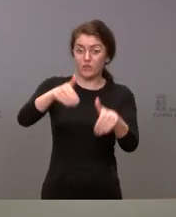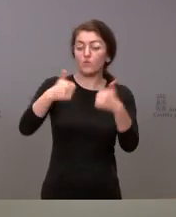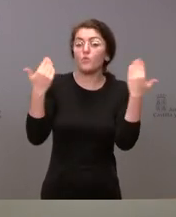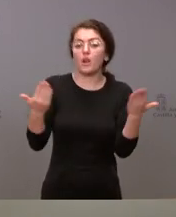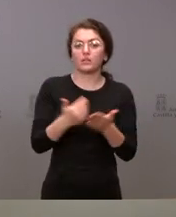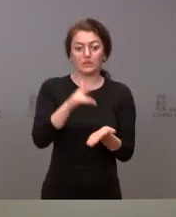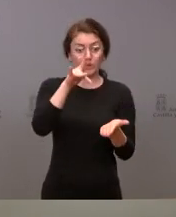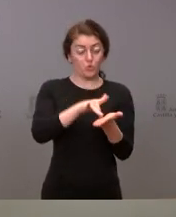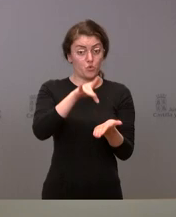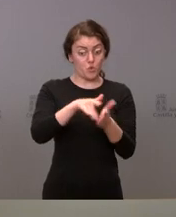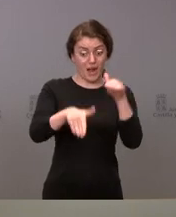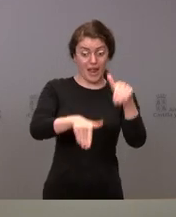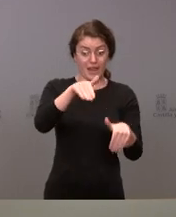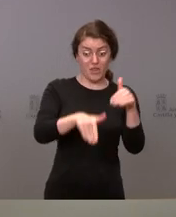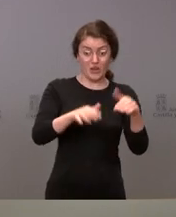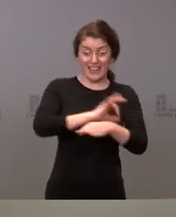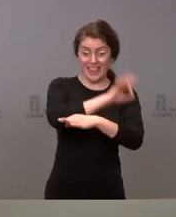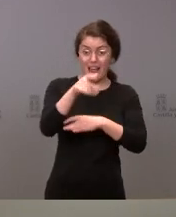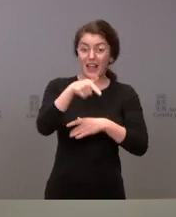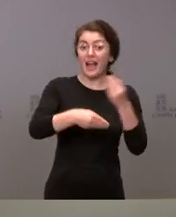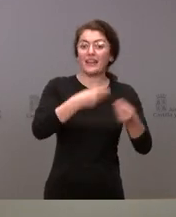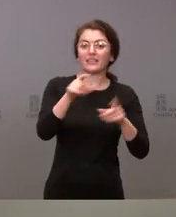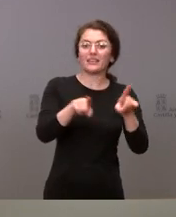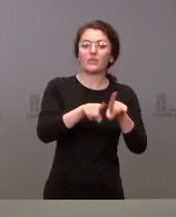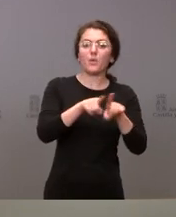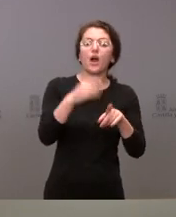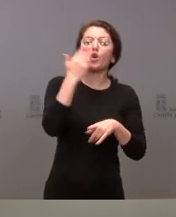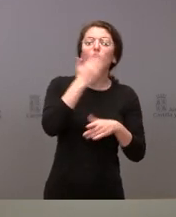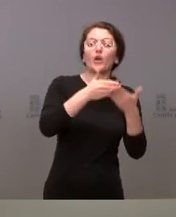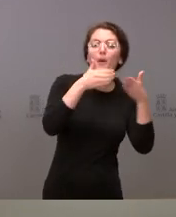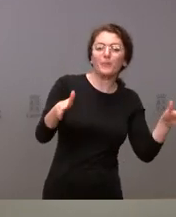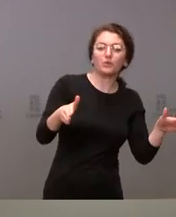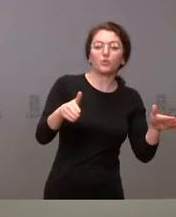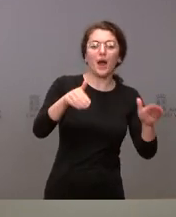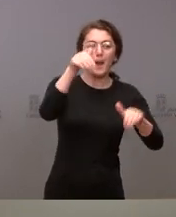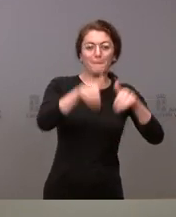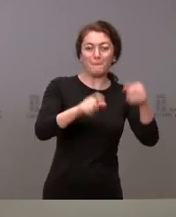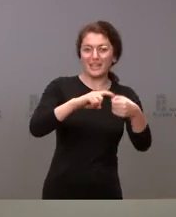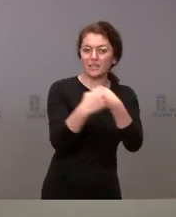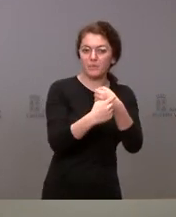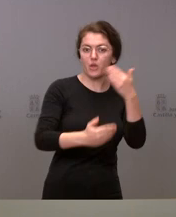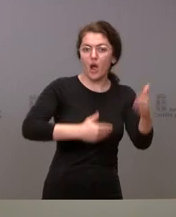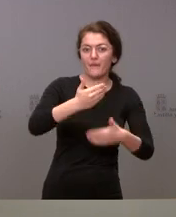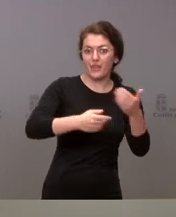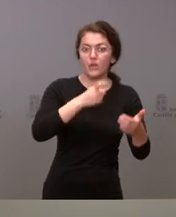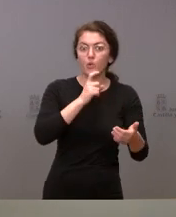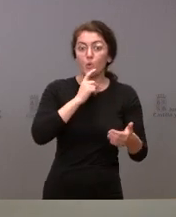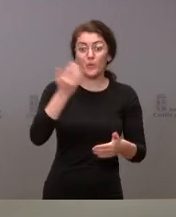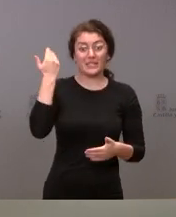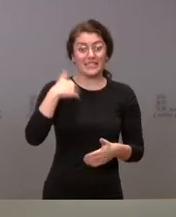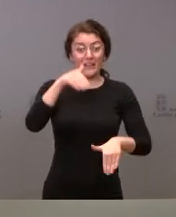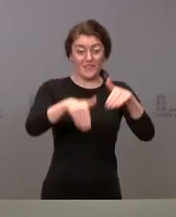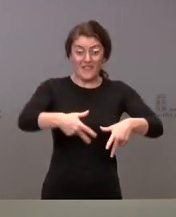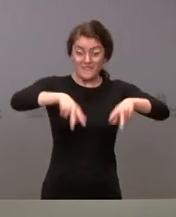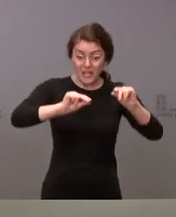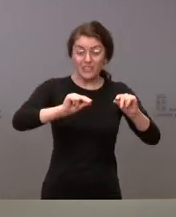jornada estarán disponibles los relacionados con las aperturas de los colegios, los avances de participación y, una vez finalizada la votación, los